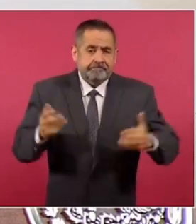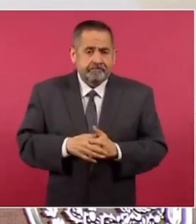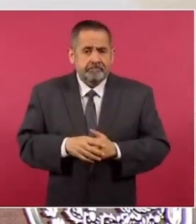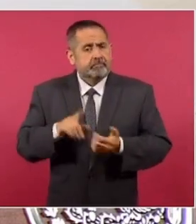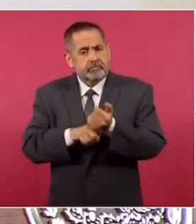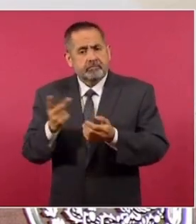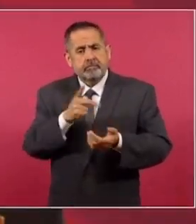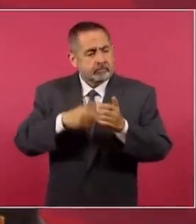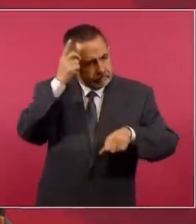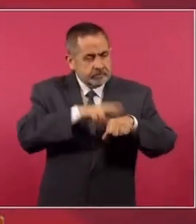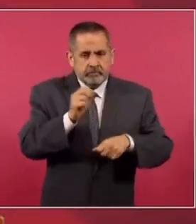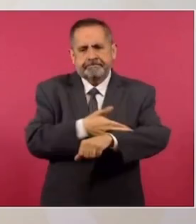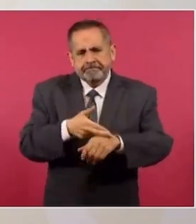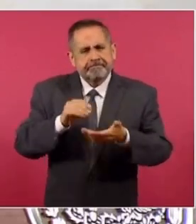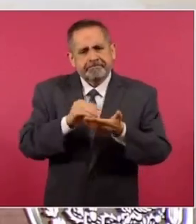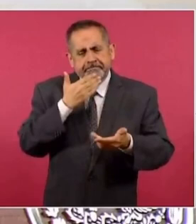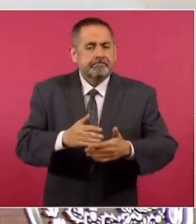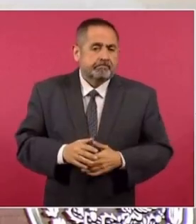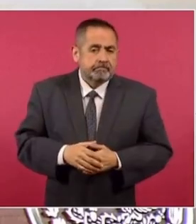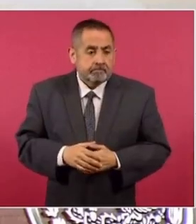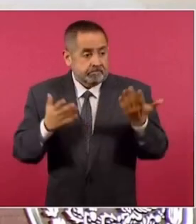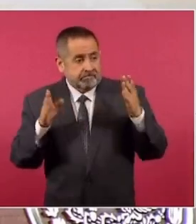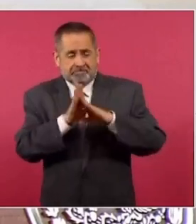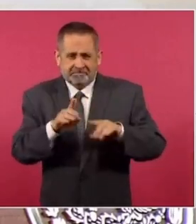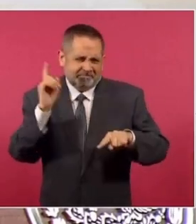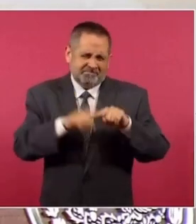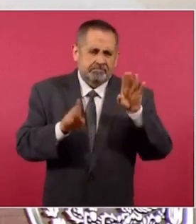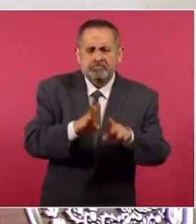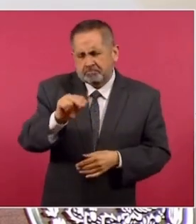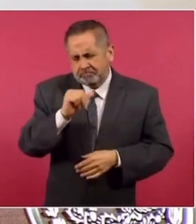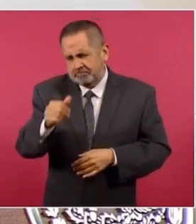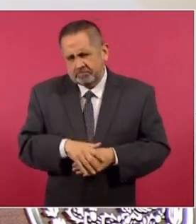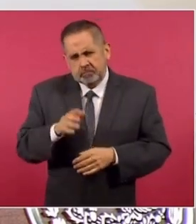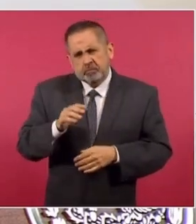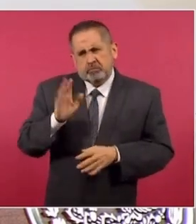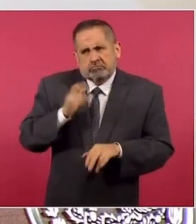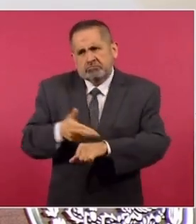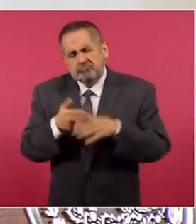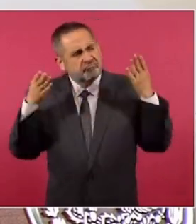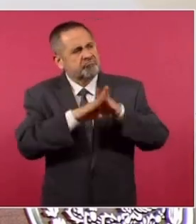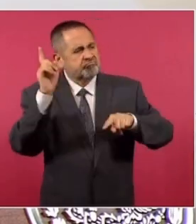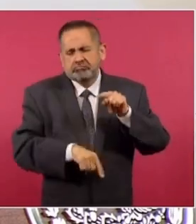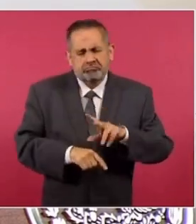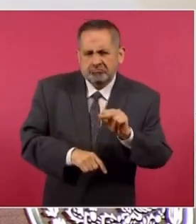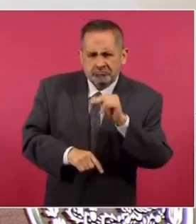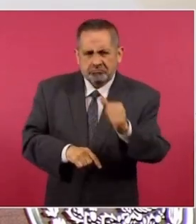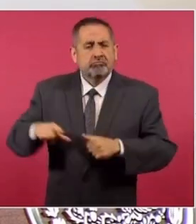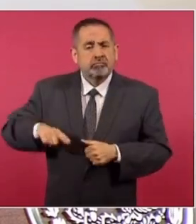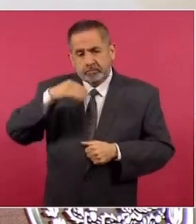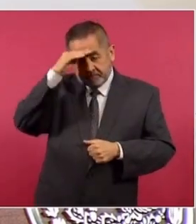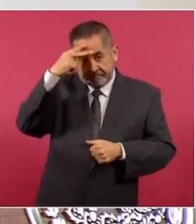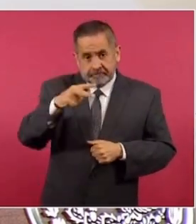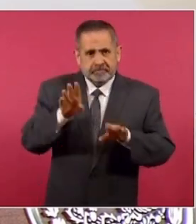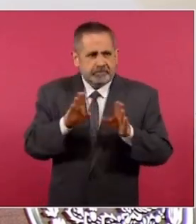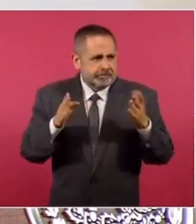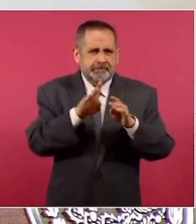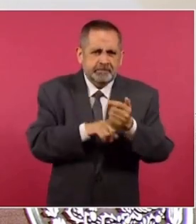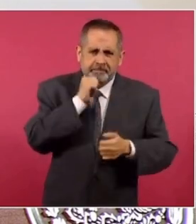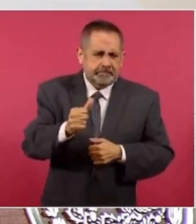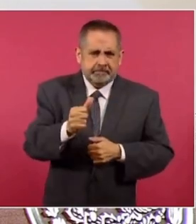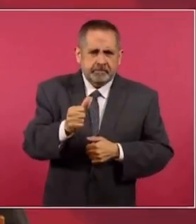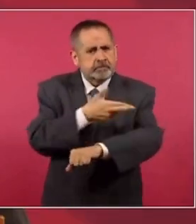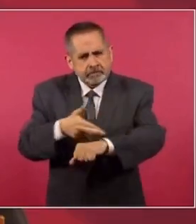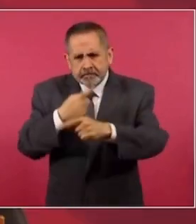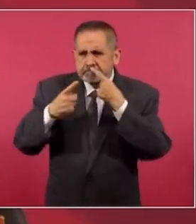tiene sus razones la directora Sanjuana Martínez. No se buscado el cierre de Notimex, si hubiera hecho algo al respecto. El gobierno mexicano no está pensando en hacer el Notimex, sino